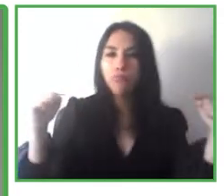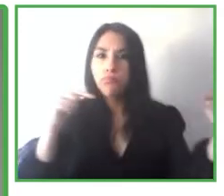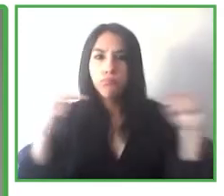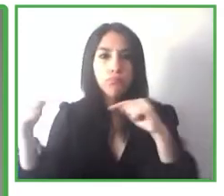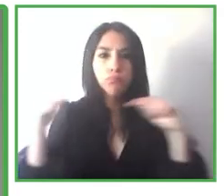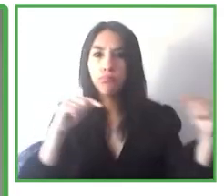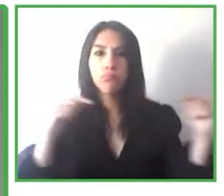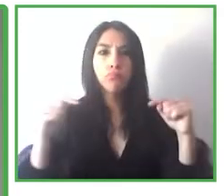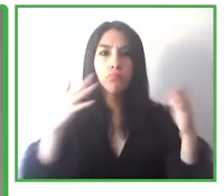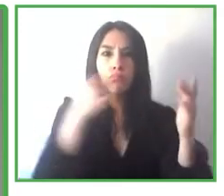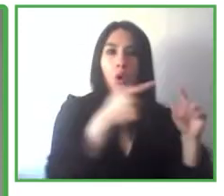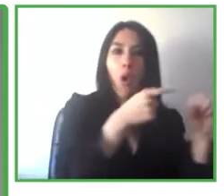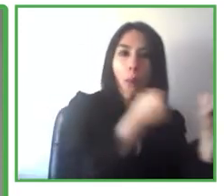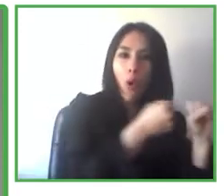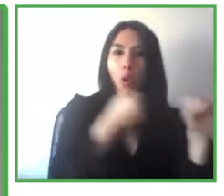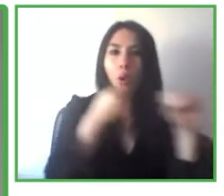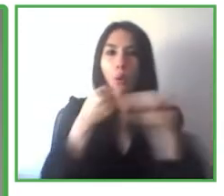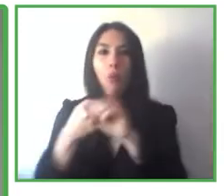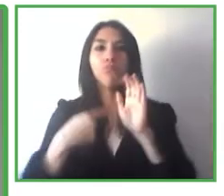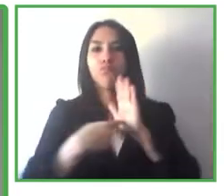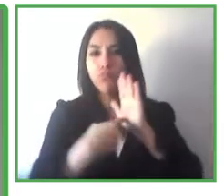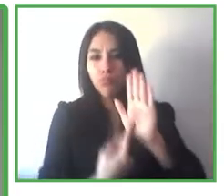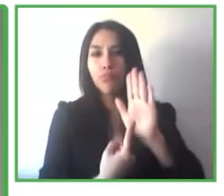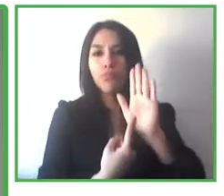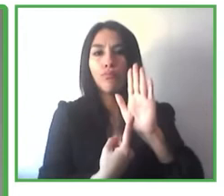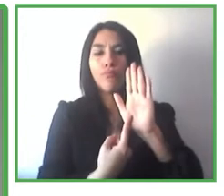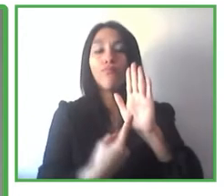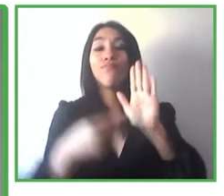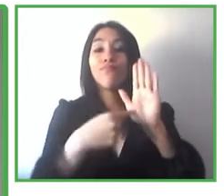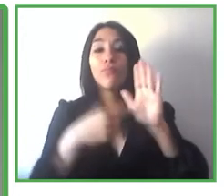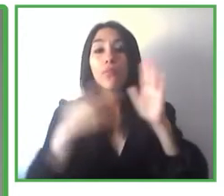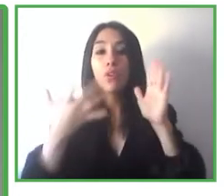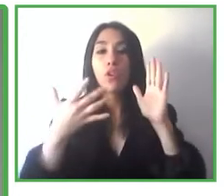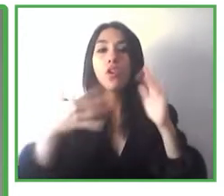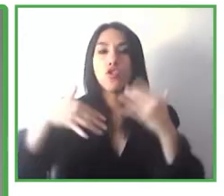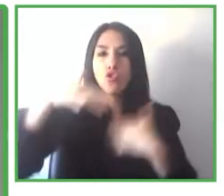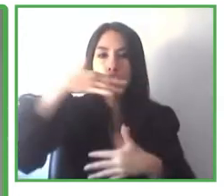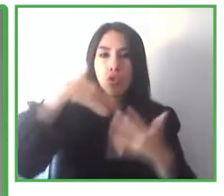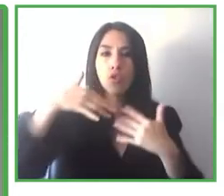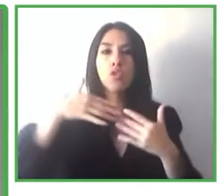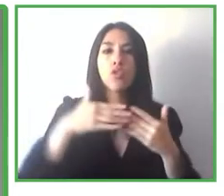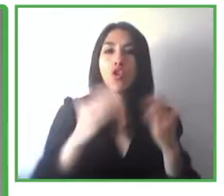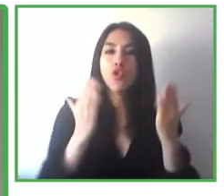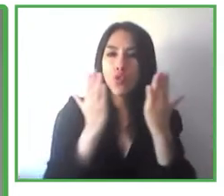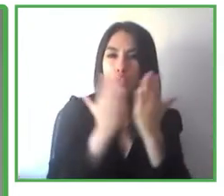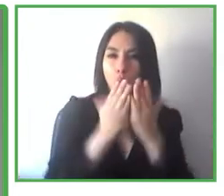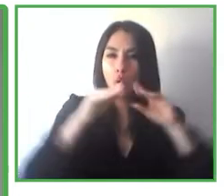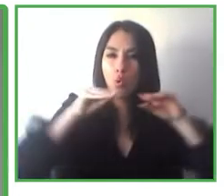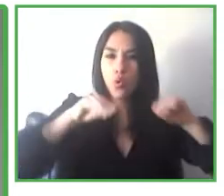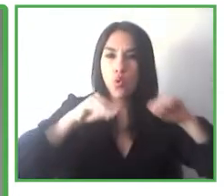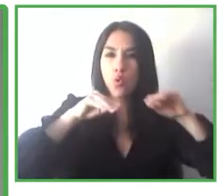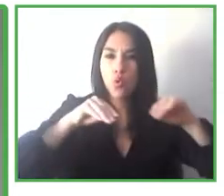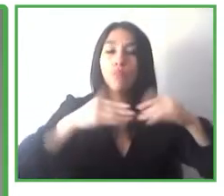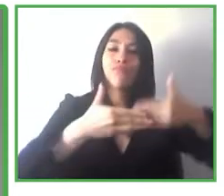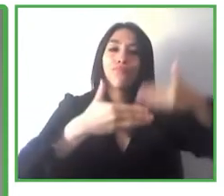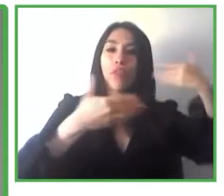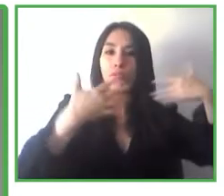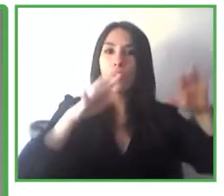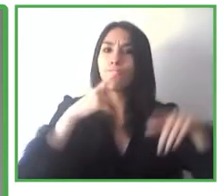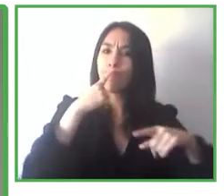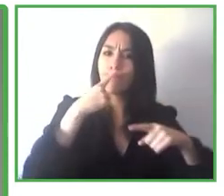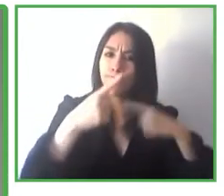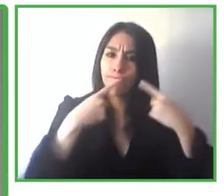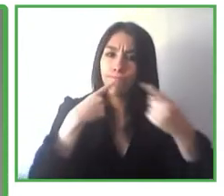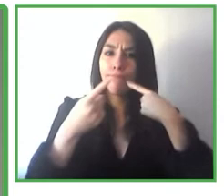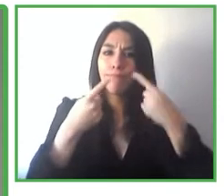a mostrar pues estos casos de estudio como comentaba. Tenemos por una parte a